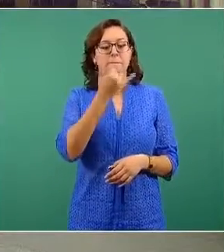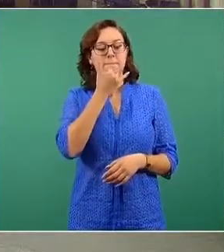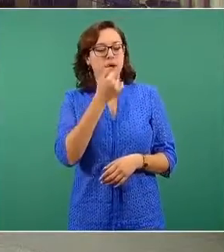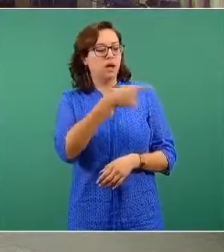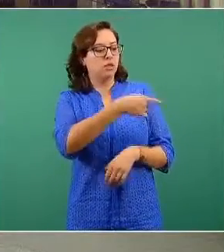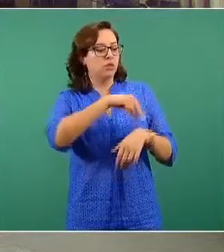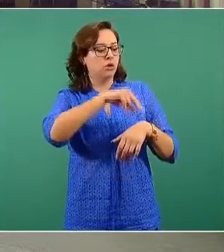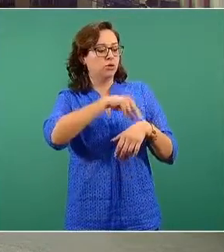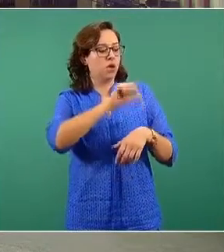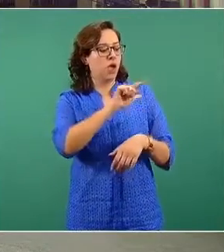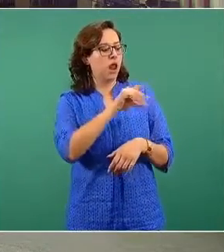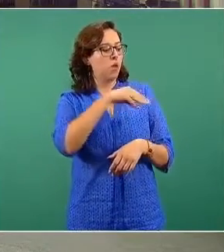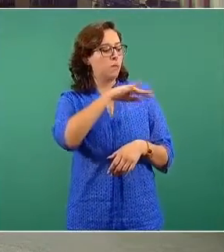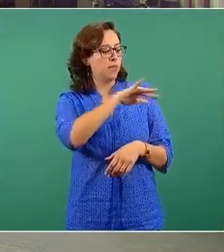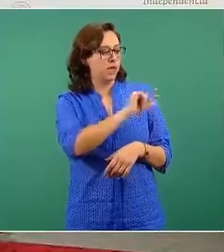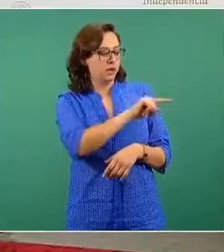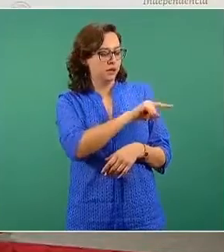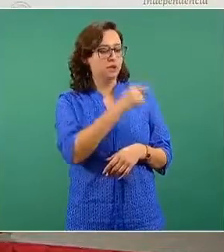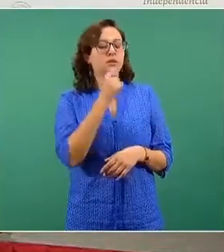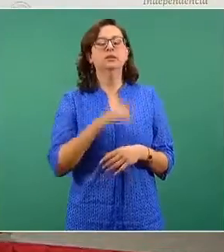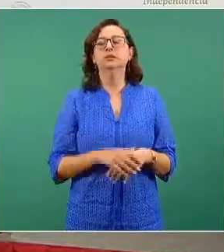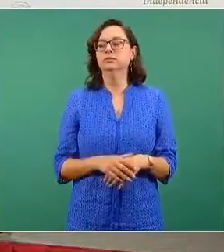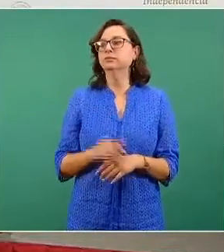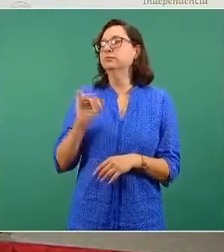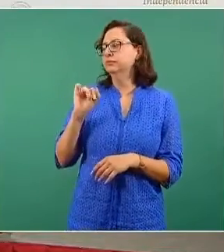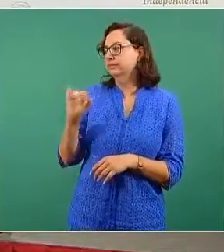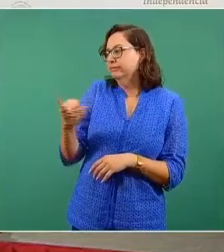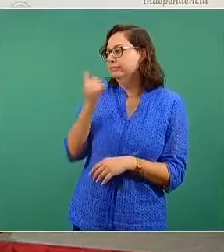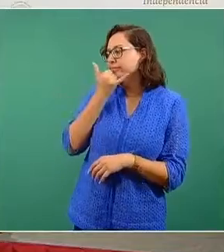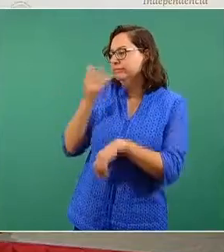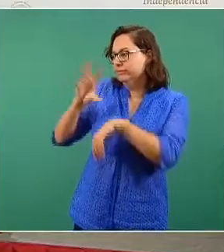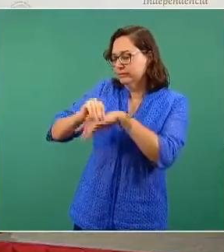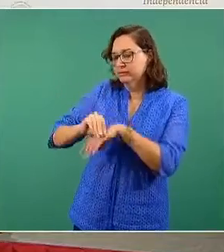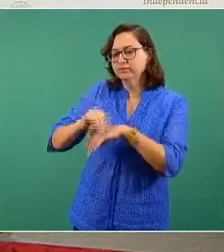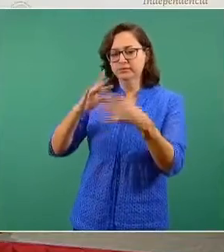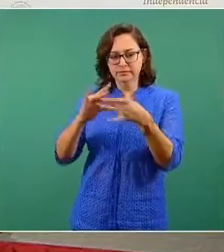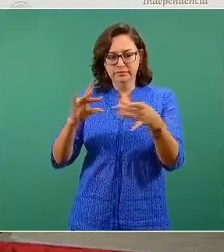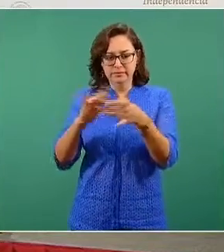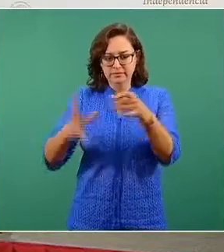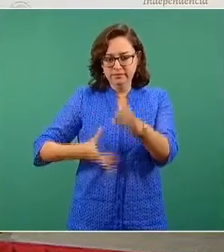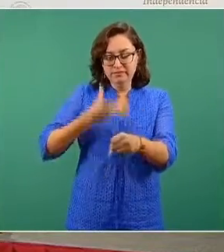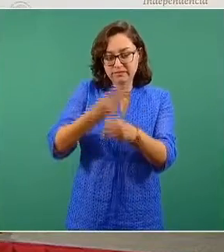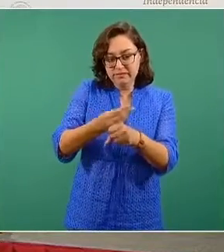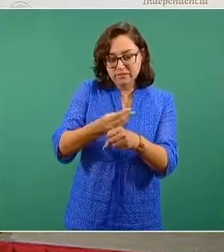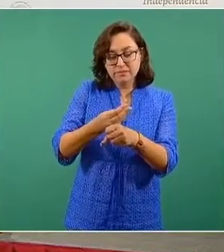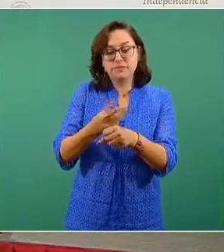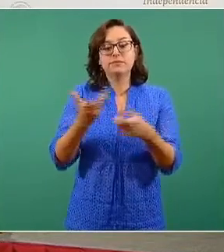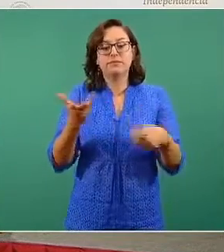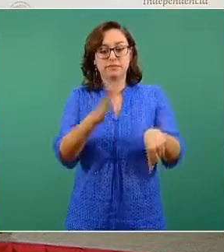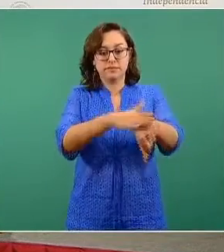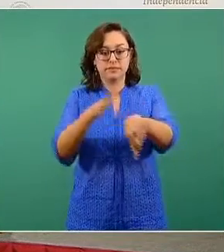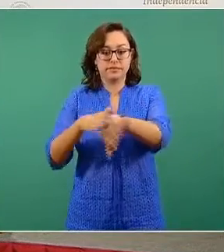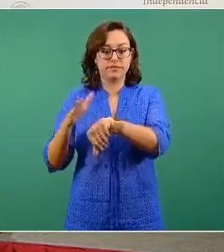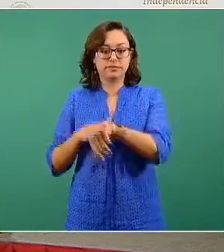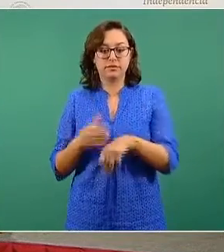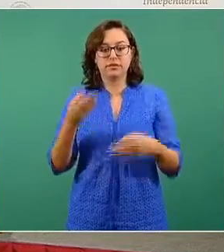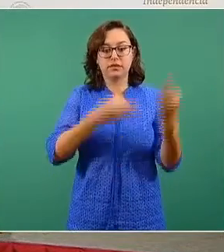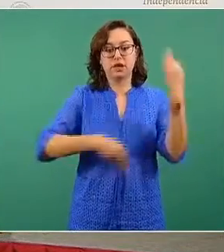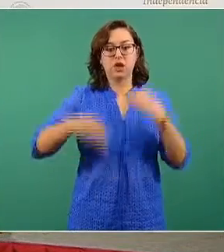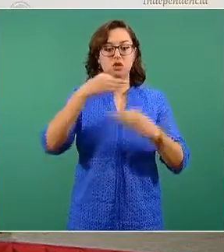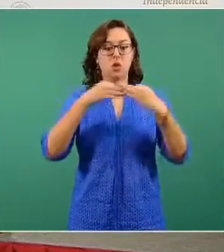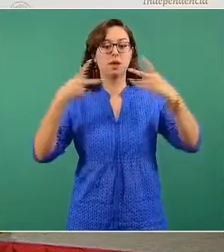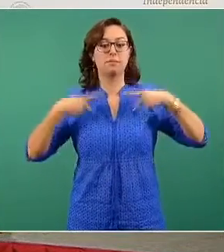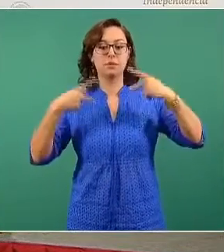por favor. Con su permiso, para cerrar esta parte del bloque, precisamente, pues, invitar y por lo tanto animar a las personas a